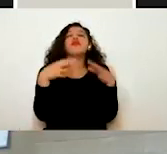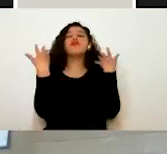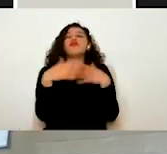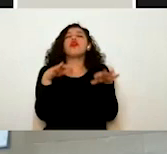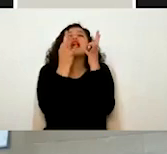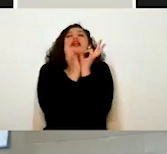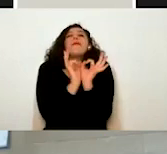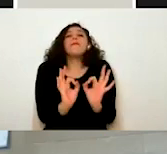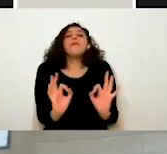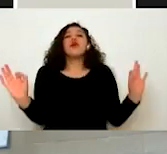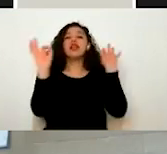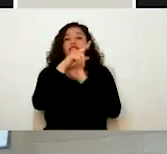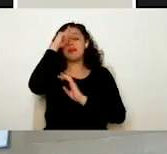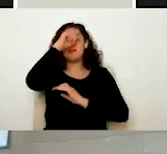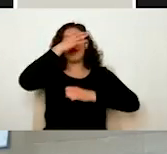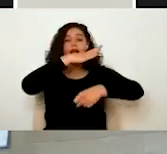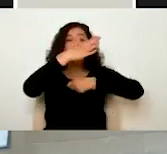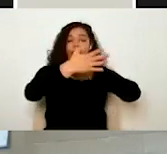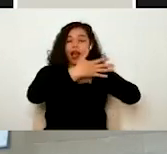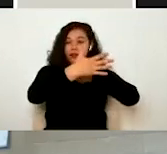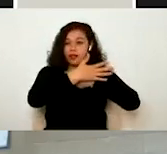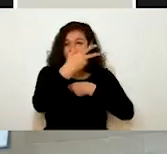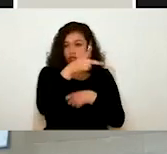correos acerca de su trámite.